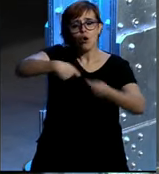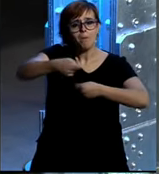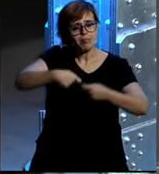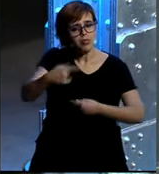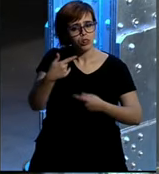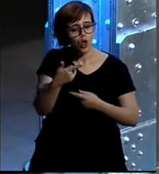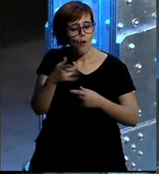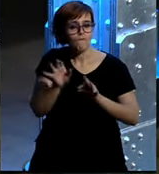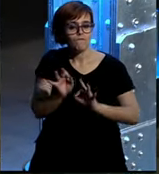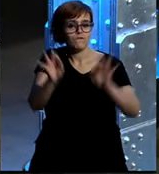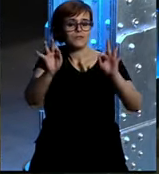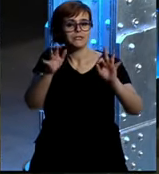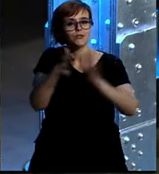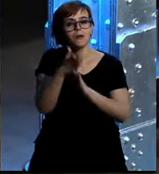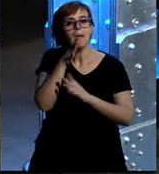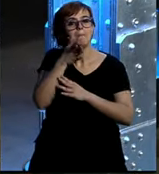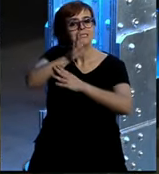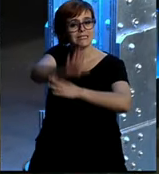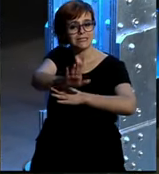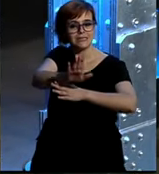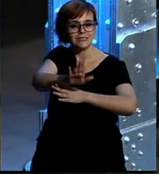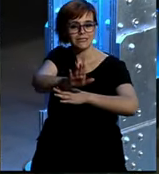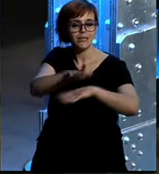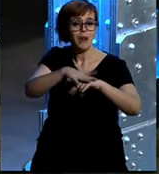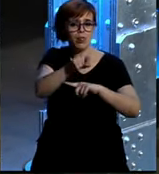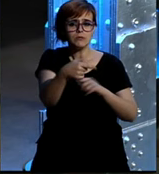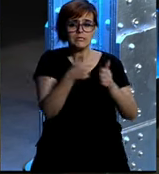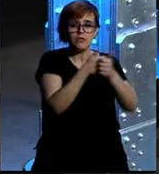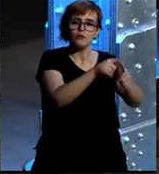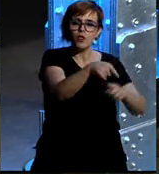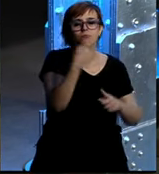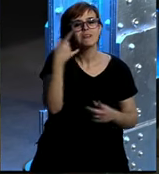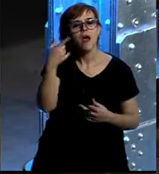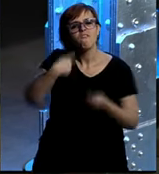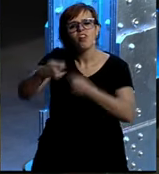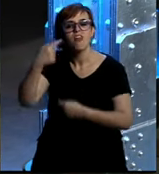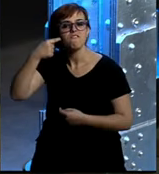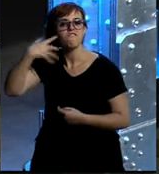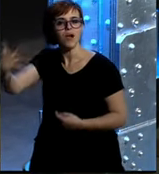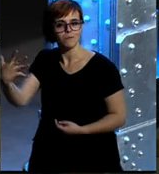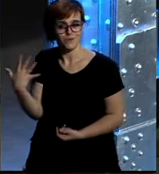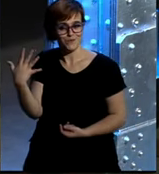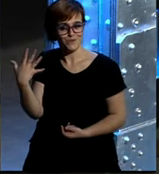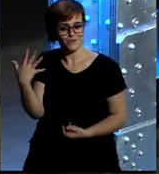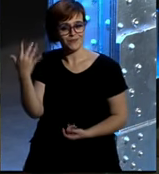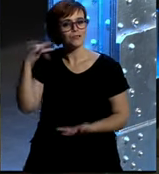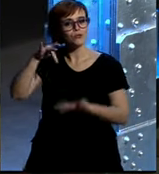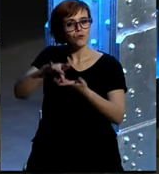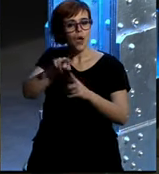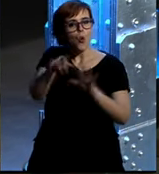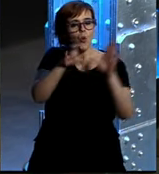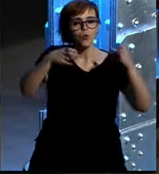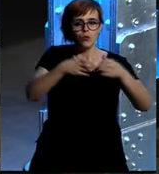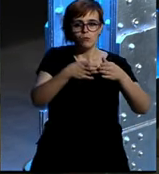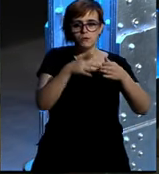es digamos más fácil presentarle al CEO eso pero cuando lo que vendes es reputación en el caso de un grupo no es tan fácil